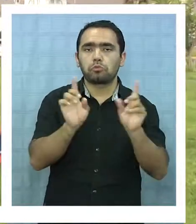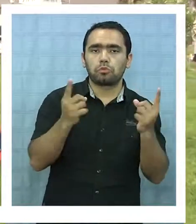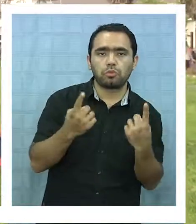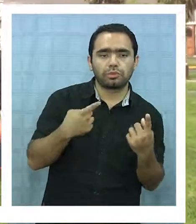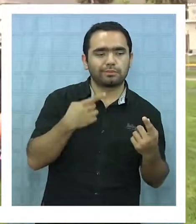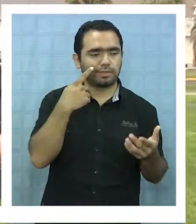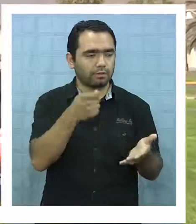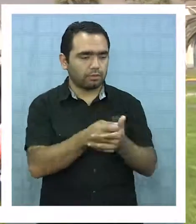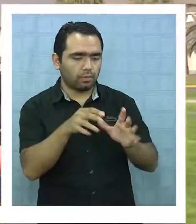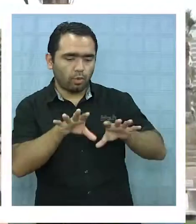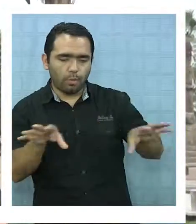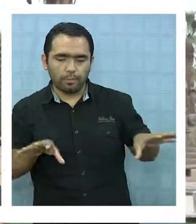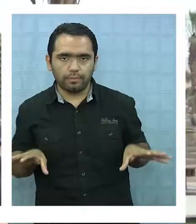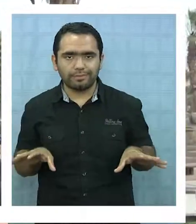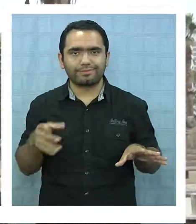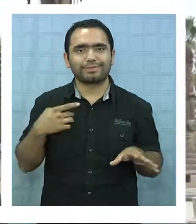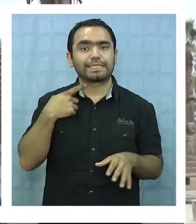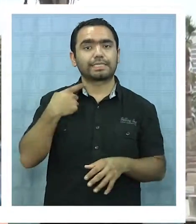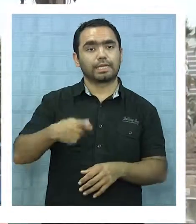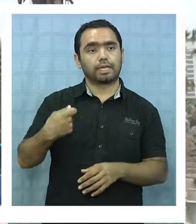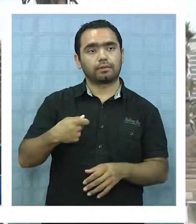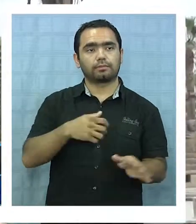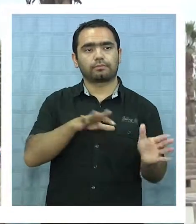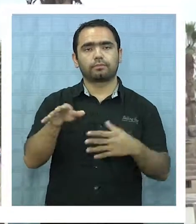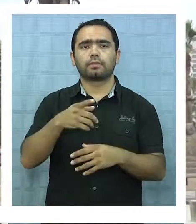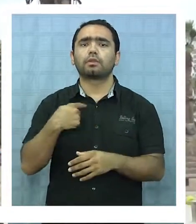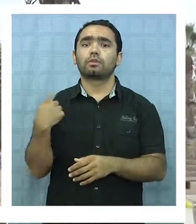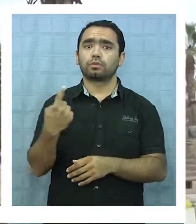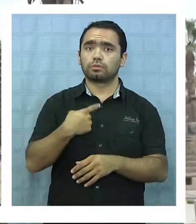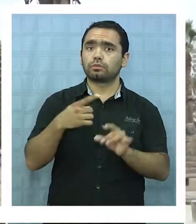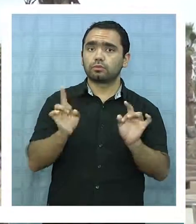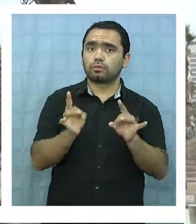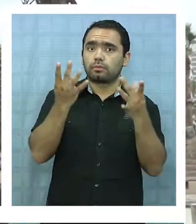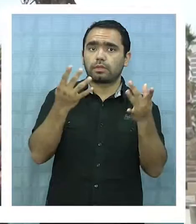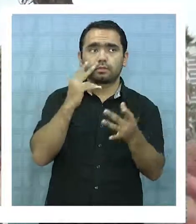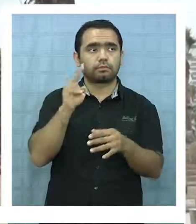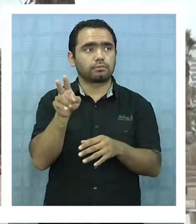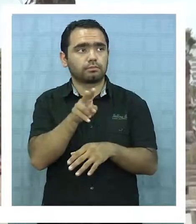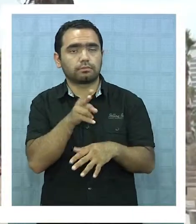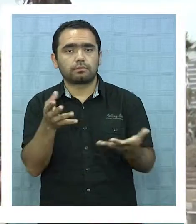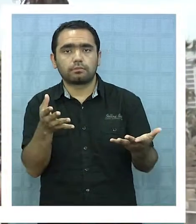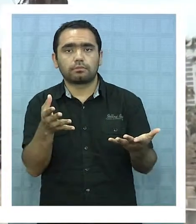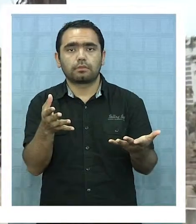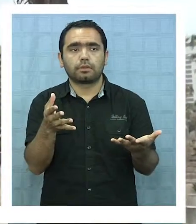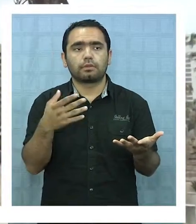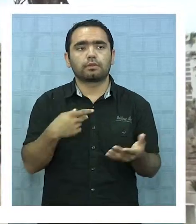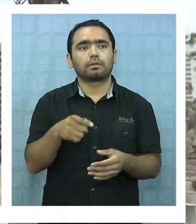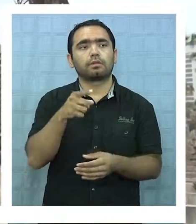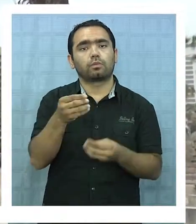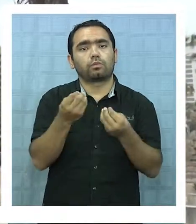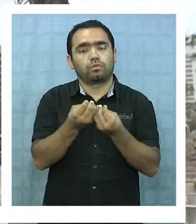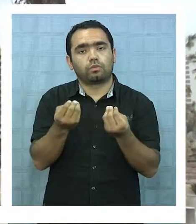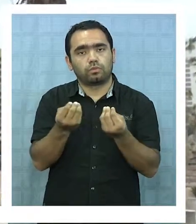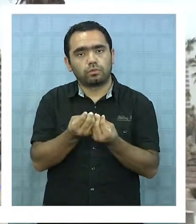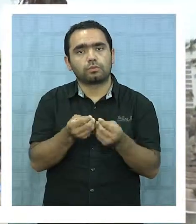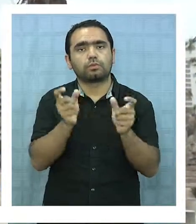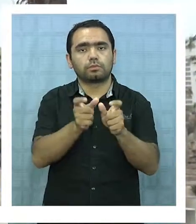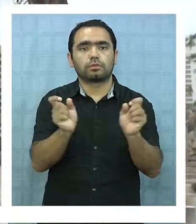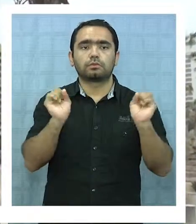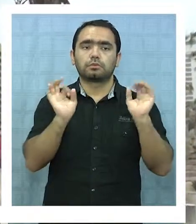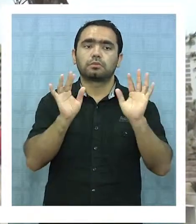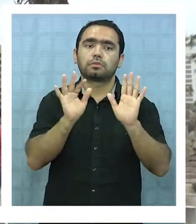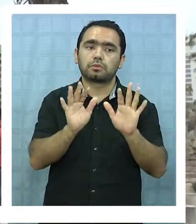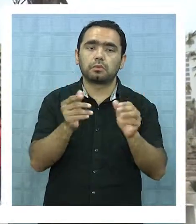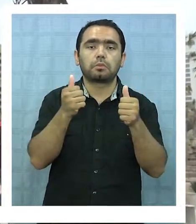decepcionando un poco. Es bueno, una sorpresa, porque igual nosotros somos un poco under, no estamos acostumbrados a una cantidad de público más o significativa, pero